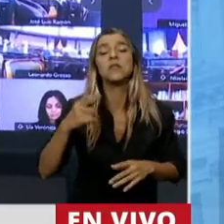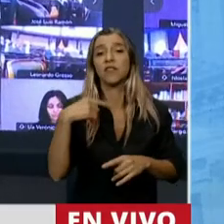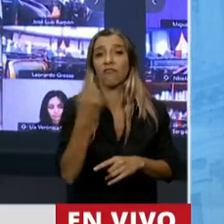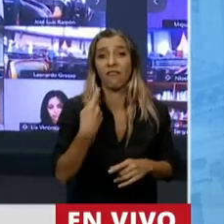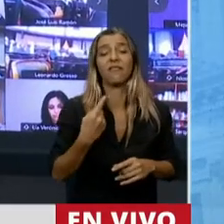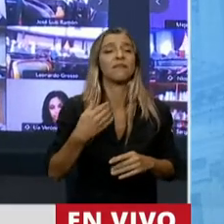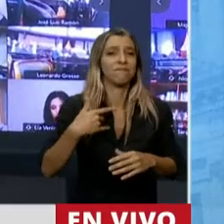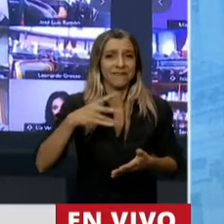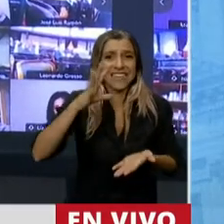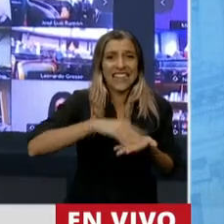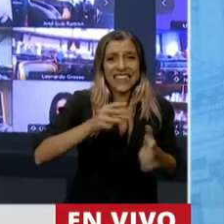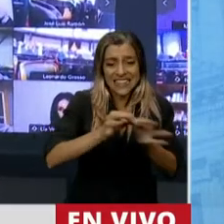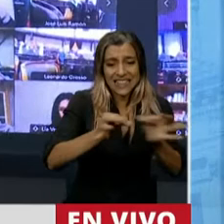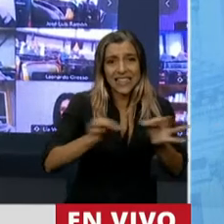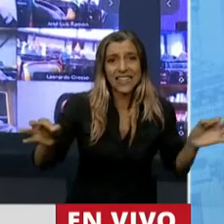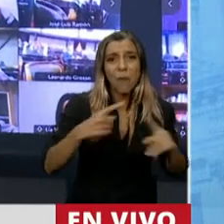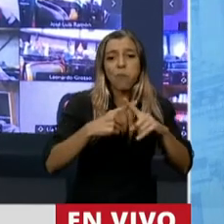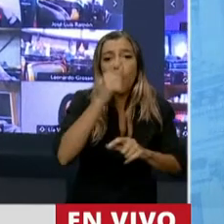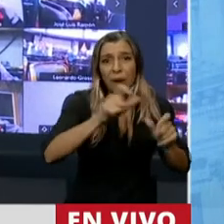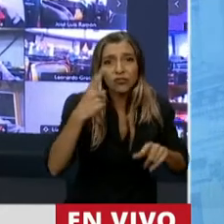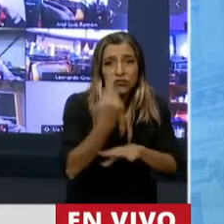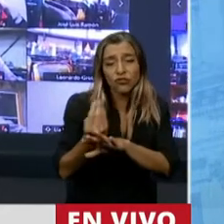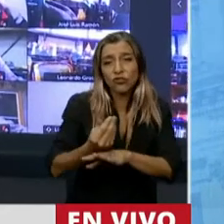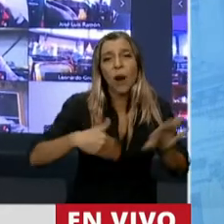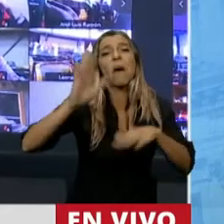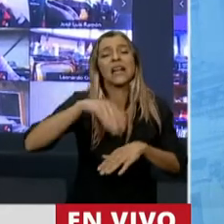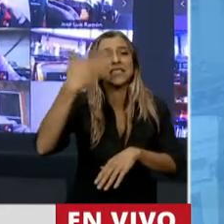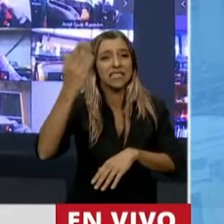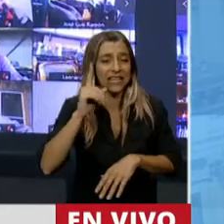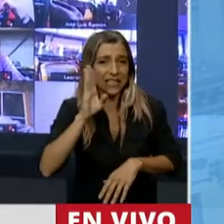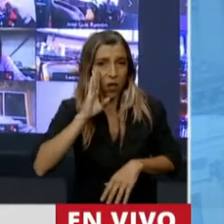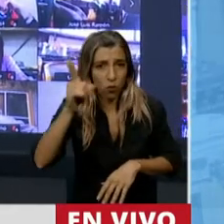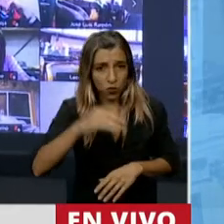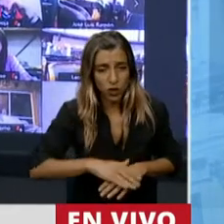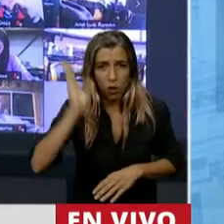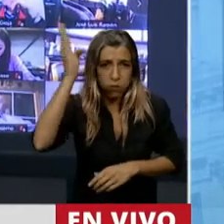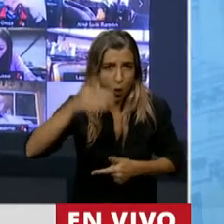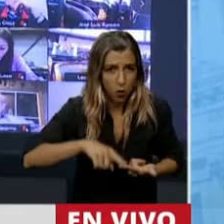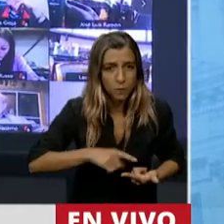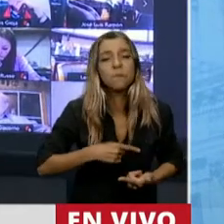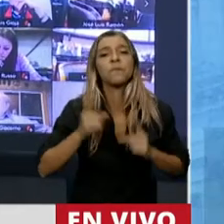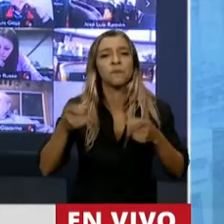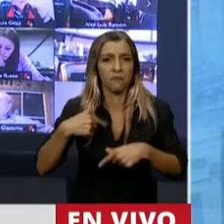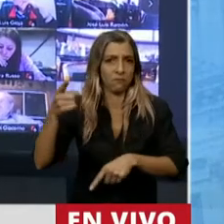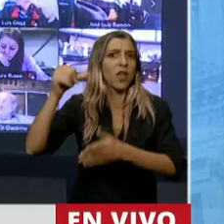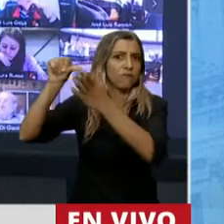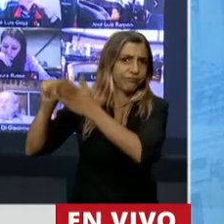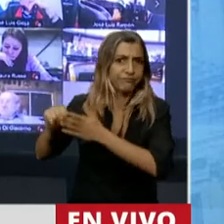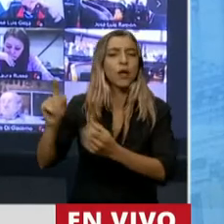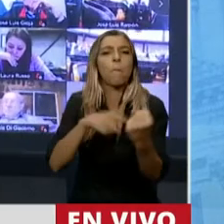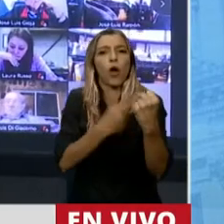décadas e incluso a muchas potencias europeas. Era la Argentina entre las 10 potencias